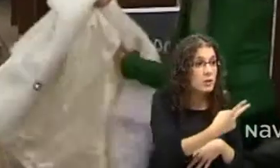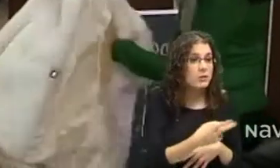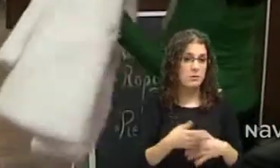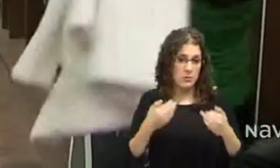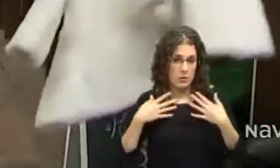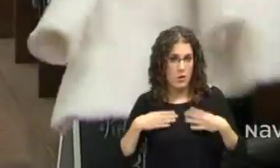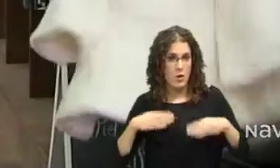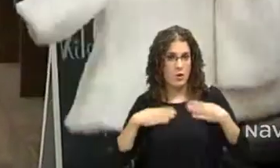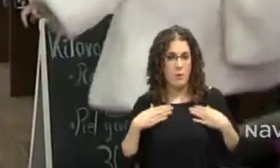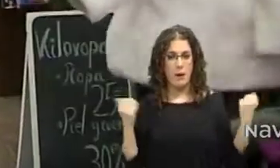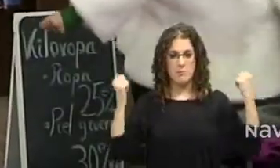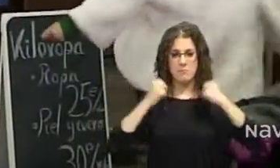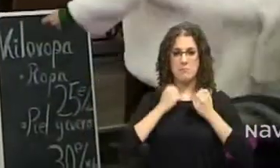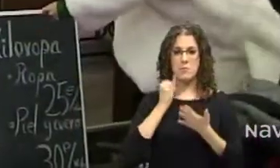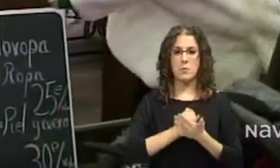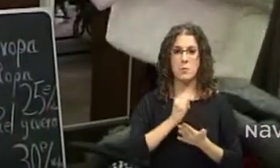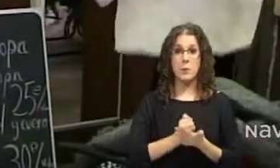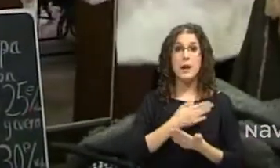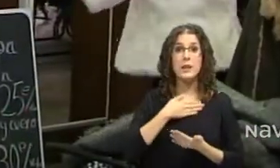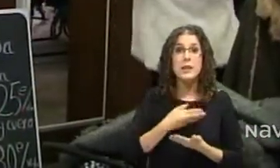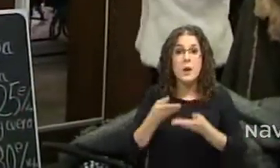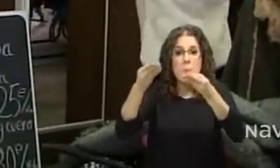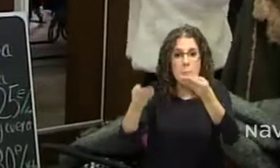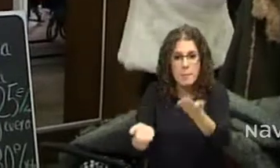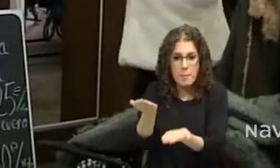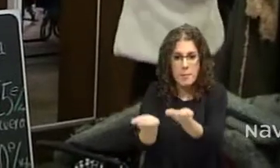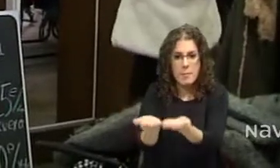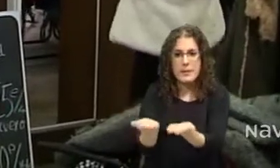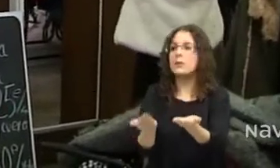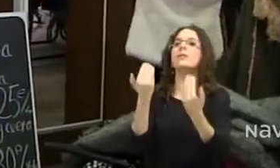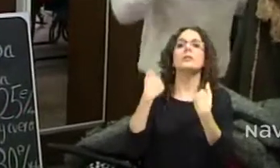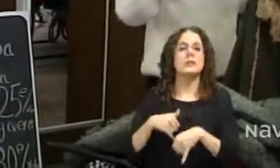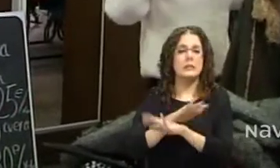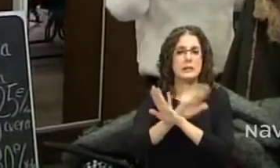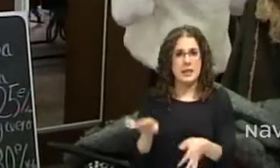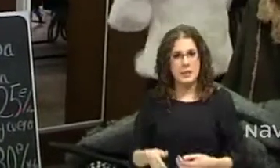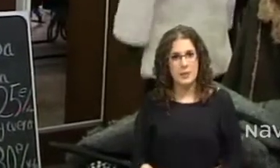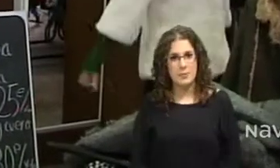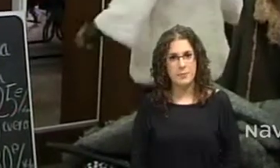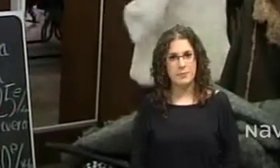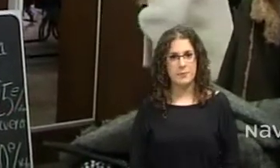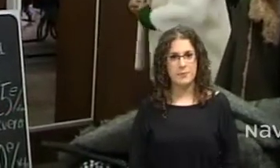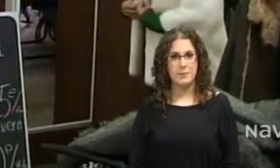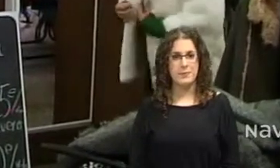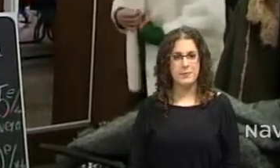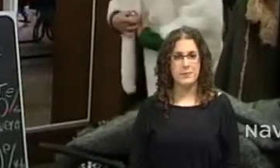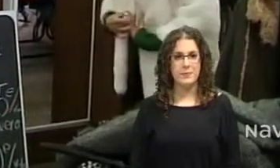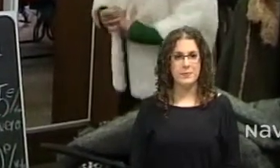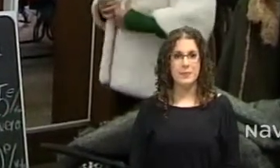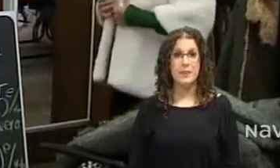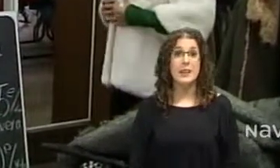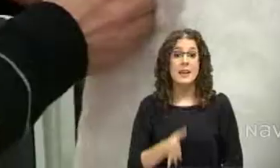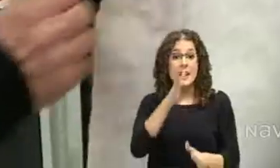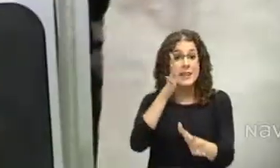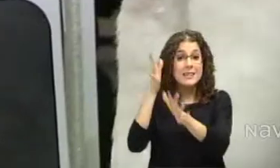pesa en la báscula y eso es un poco el concepto de compra, eso es Quilorropa en sí. Hace diez años,